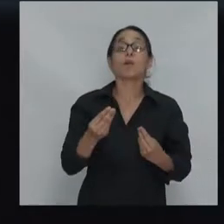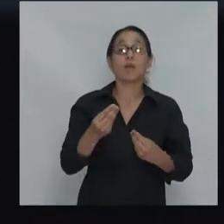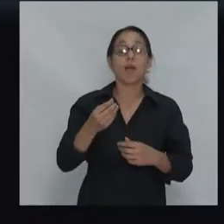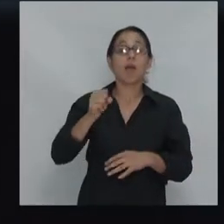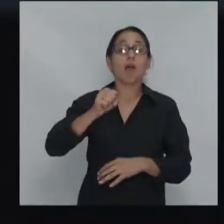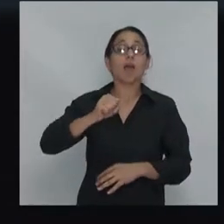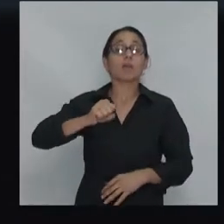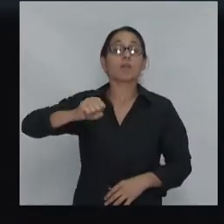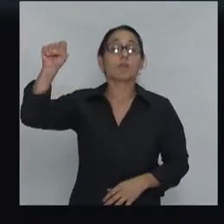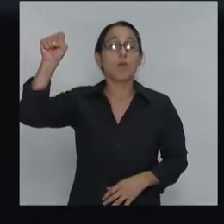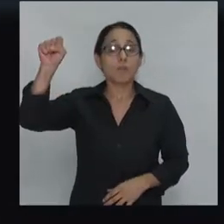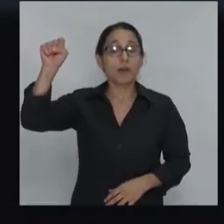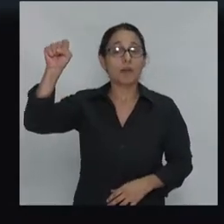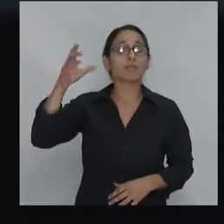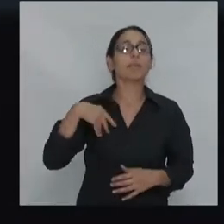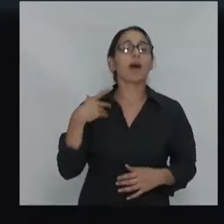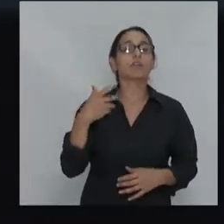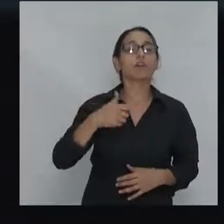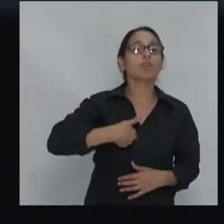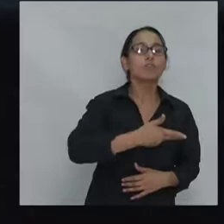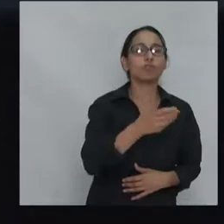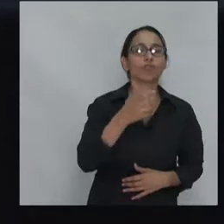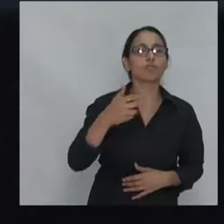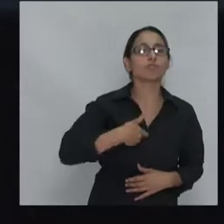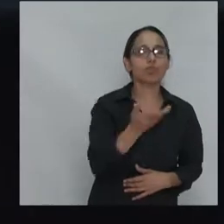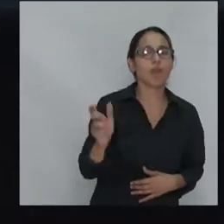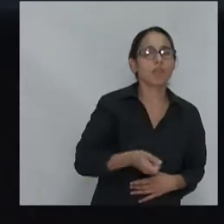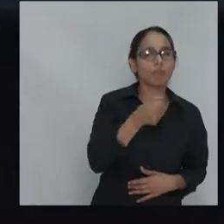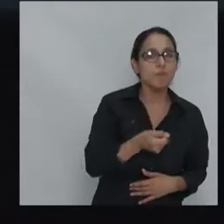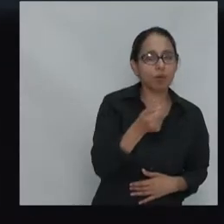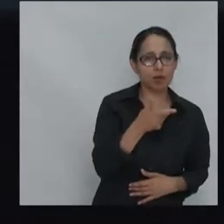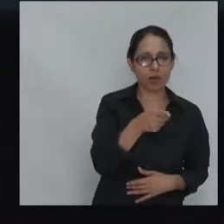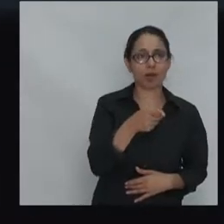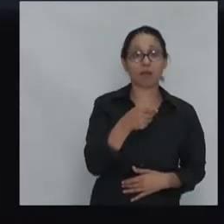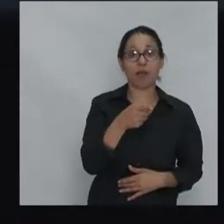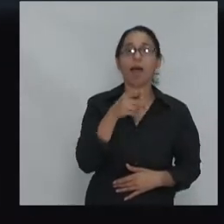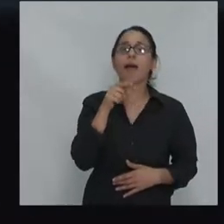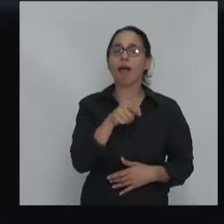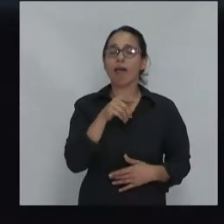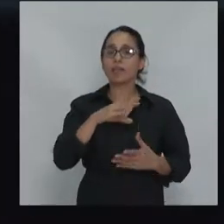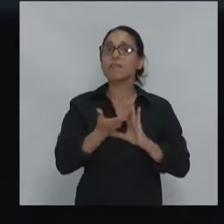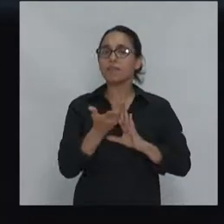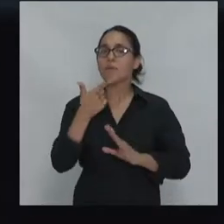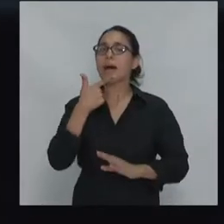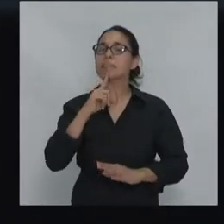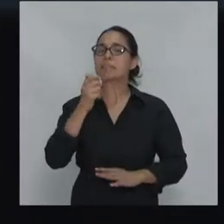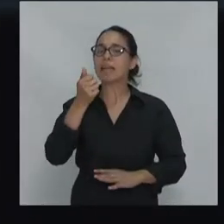y socialdemócratas? sí fue gran error estratégico de Stalin